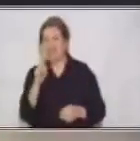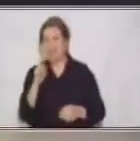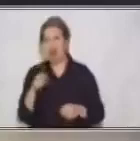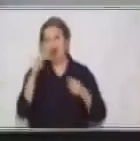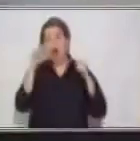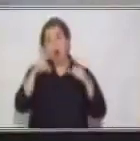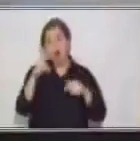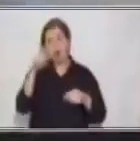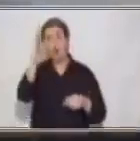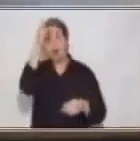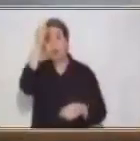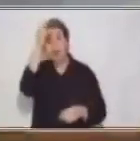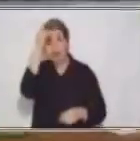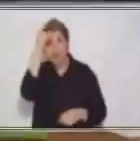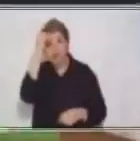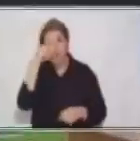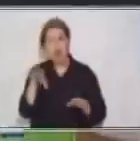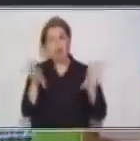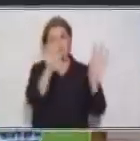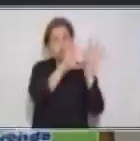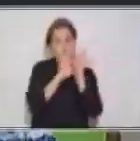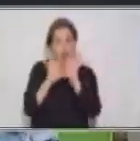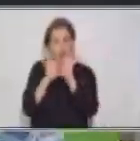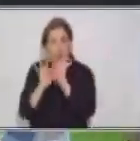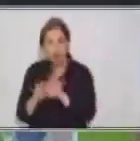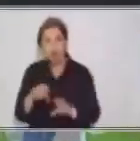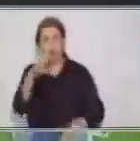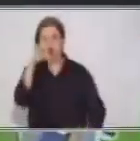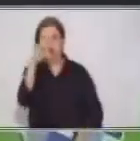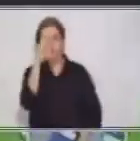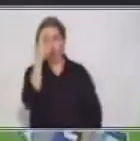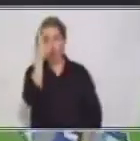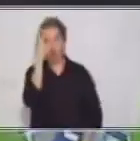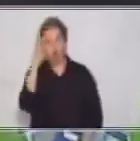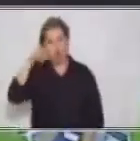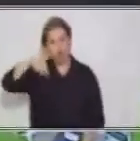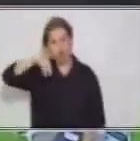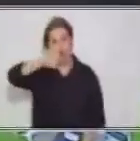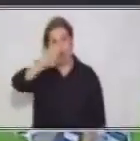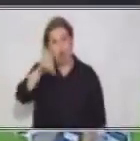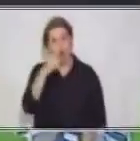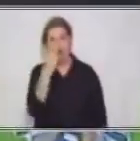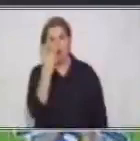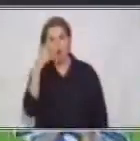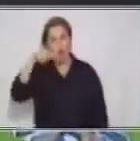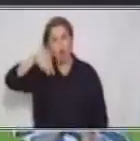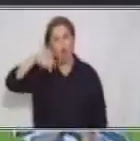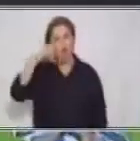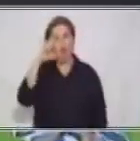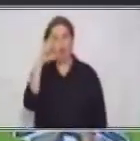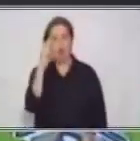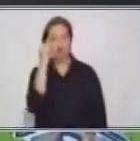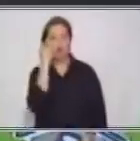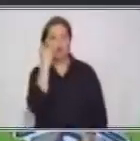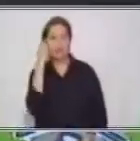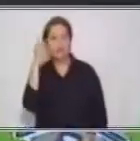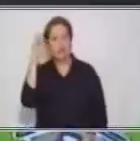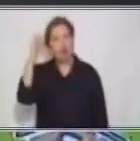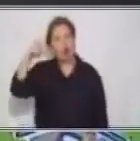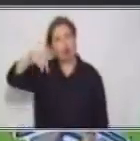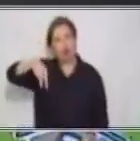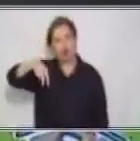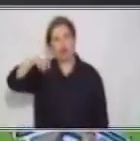Las conjunciones. También dijimos que eran palabras que unen y que dan sentido